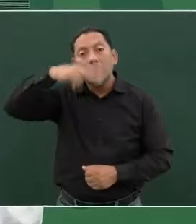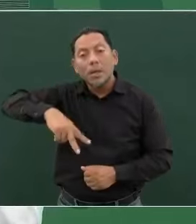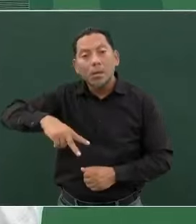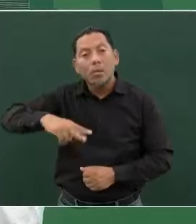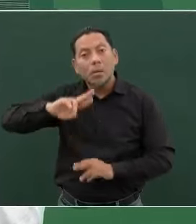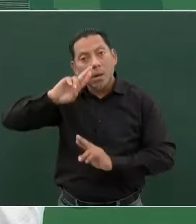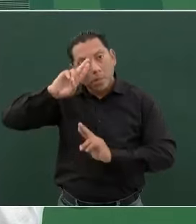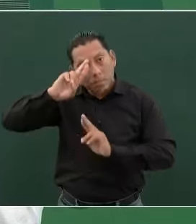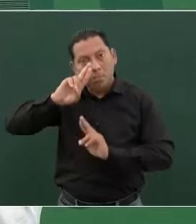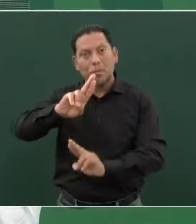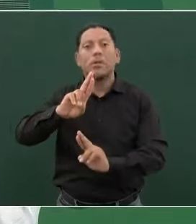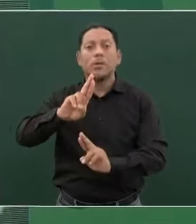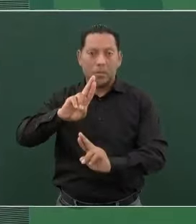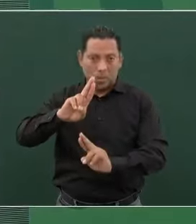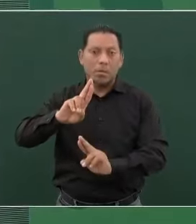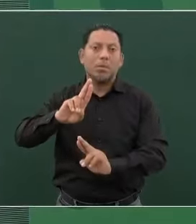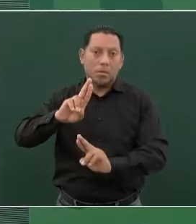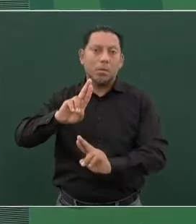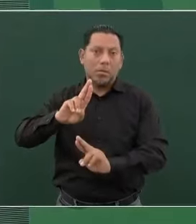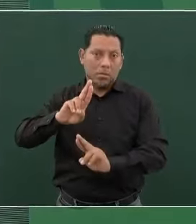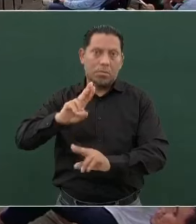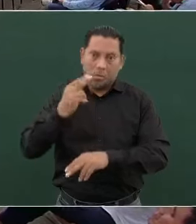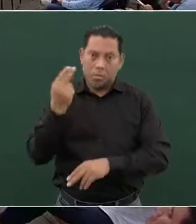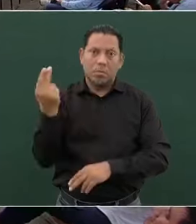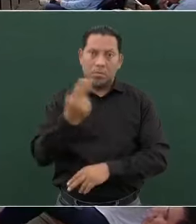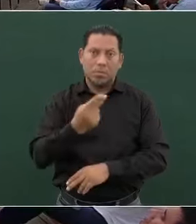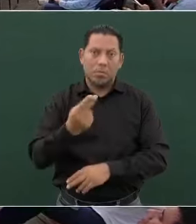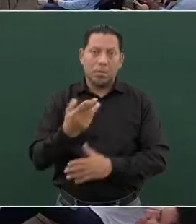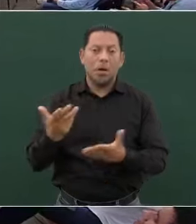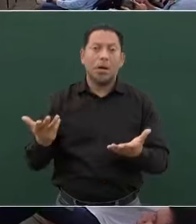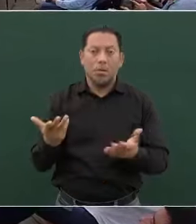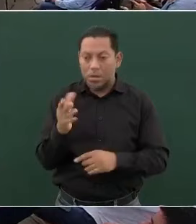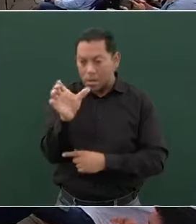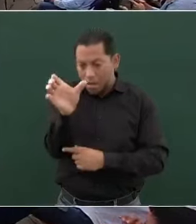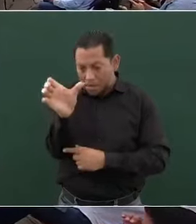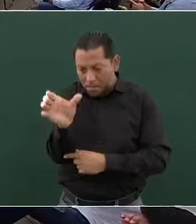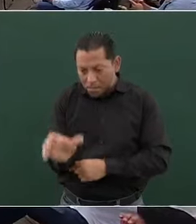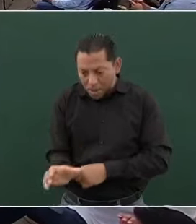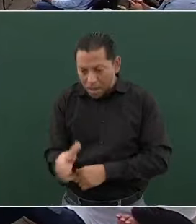la investidura presidencial. Ahora,